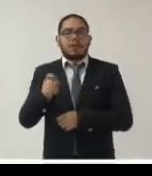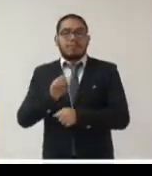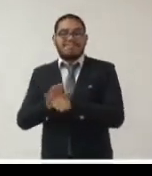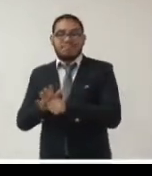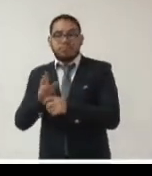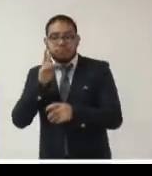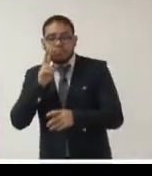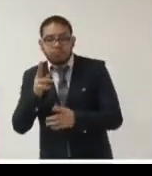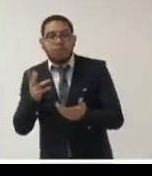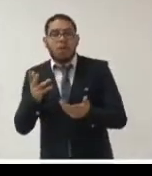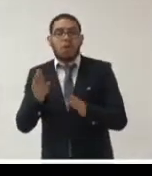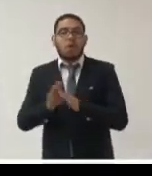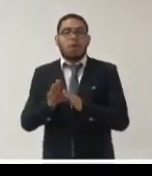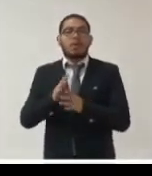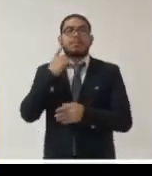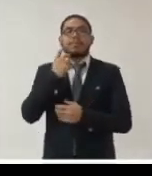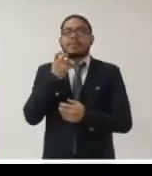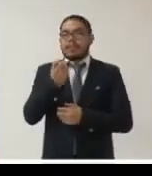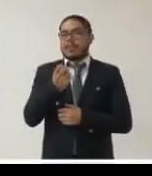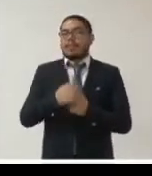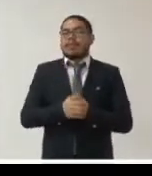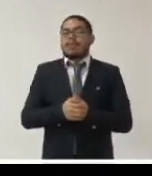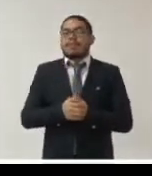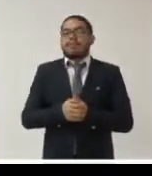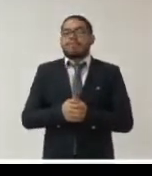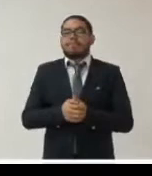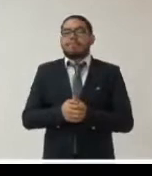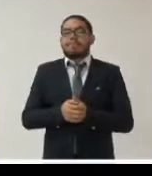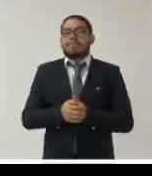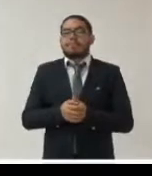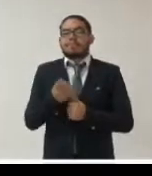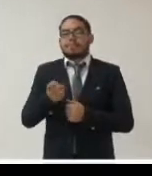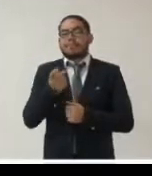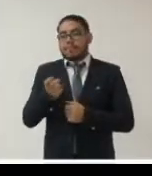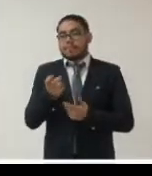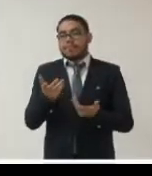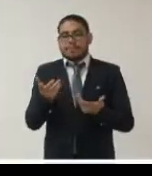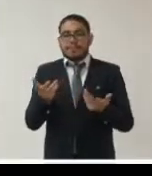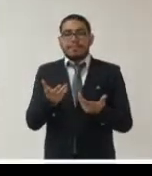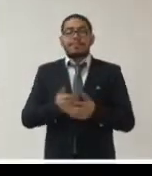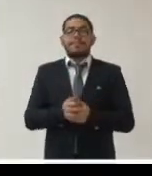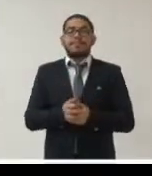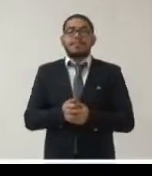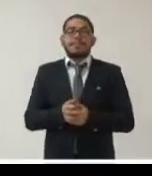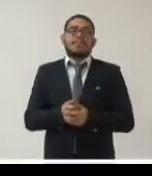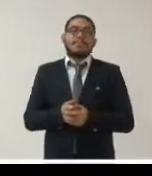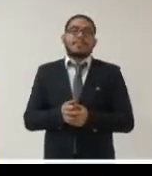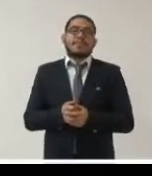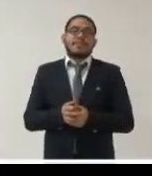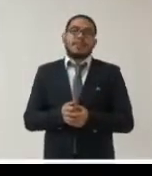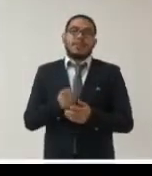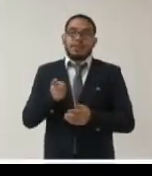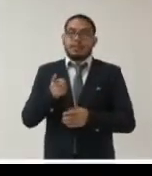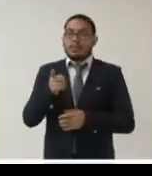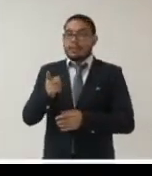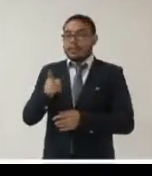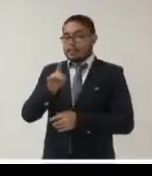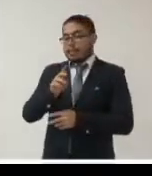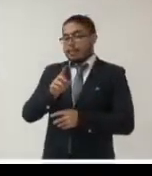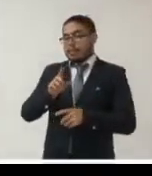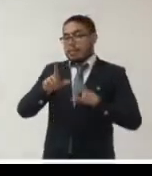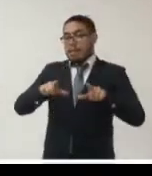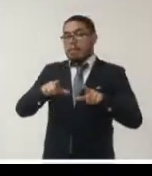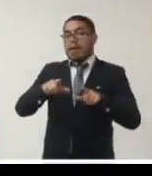algunos rubros de información del portal de transparencia estándar este portal interoperativizado que permite el